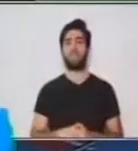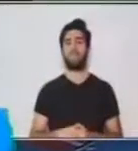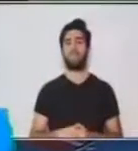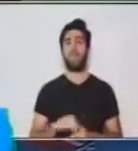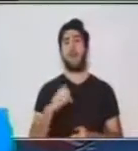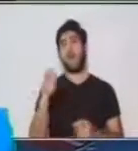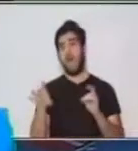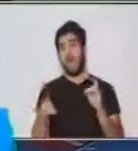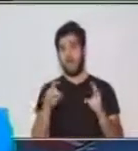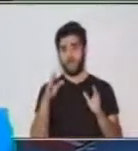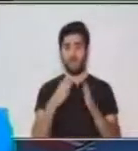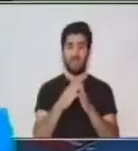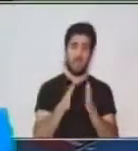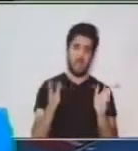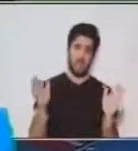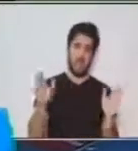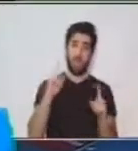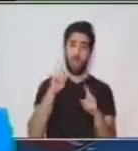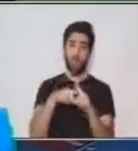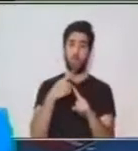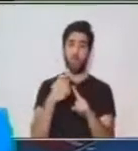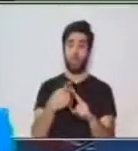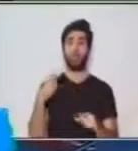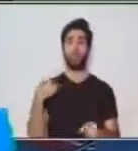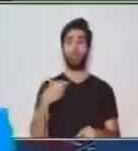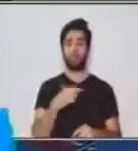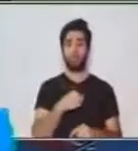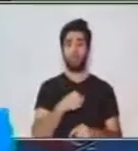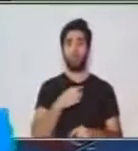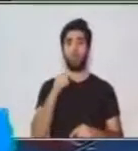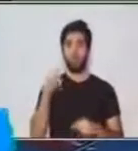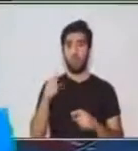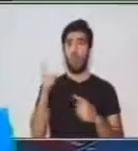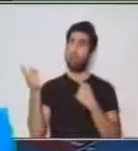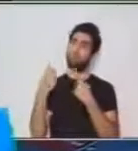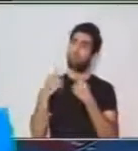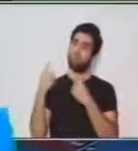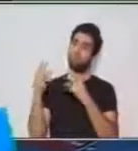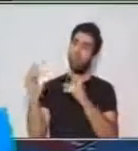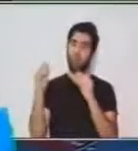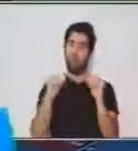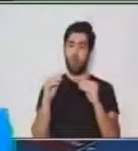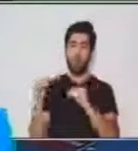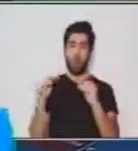Generalmente, cuando estamos nosotros en una conversación,